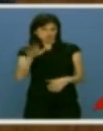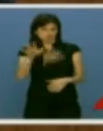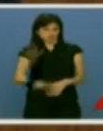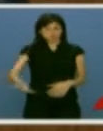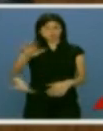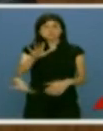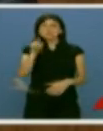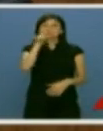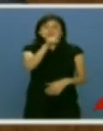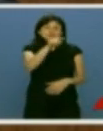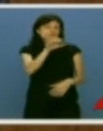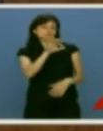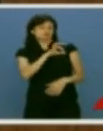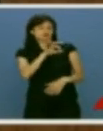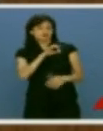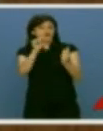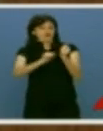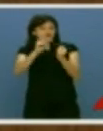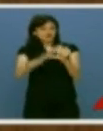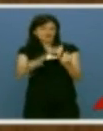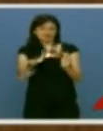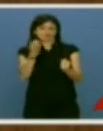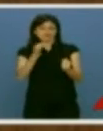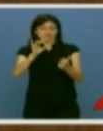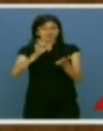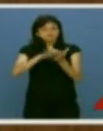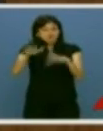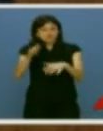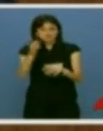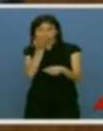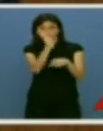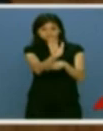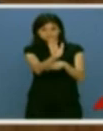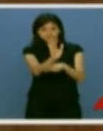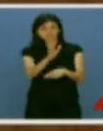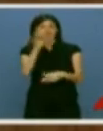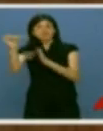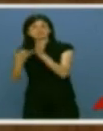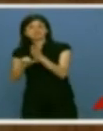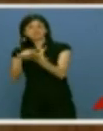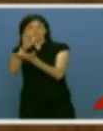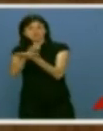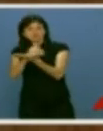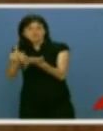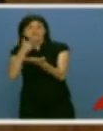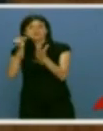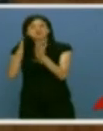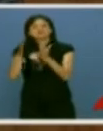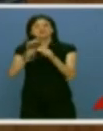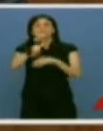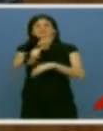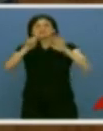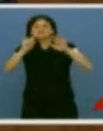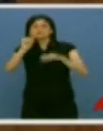usted le corresponde la representación ordinaria del Estado en la comunidad autónoma, tal y como establece nuestro Estatuto de Autonomía en su artículo 26